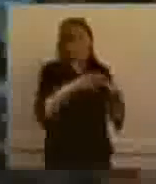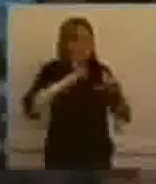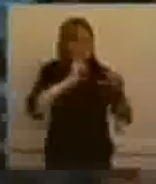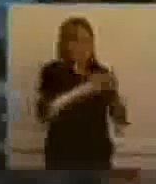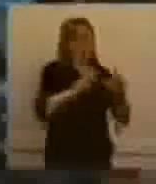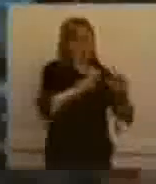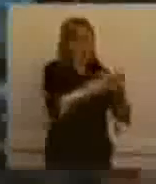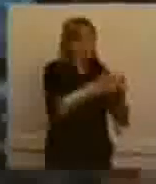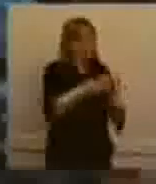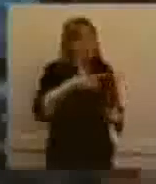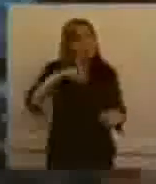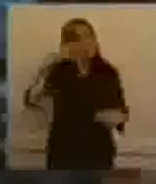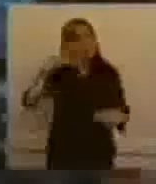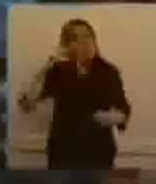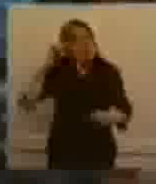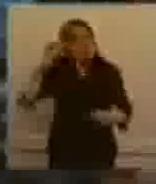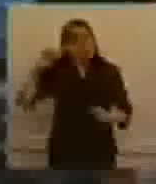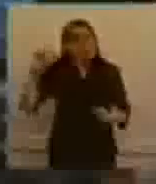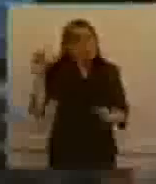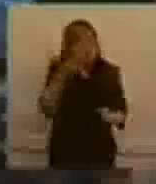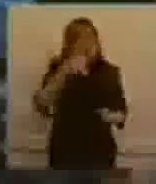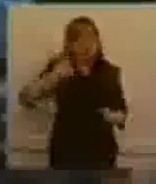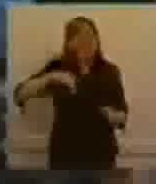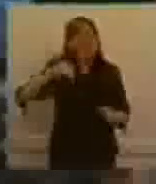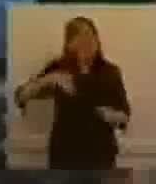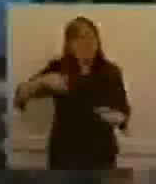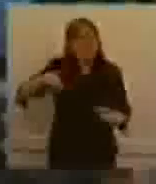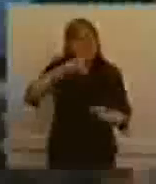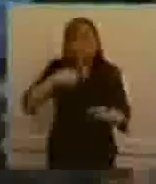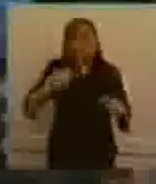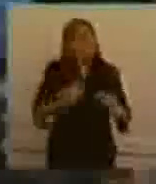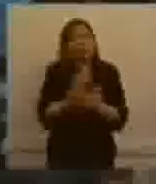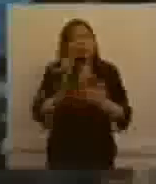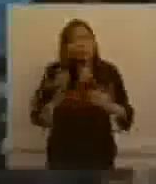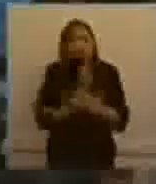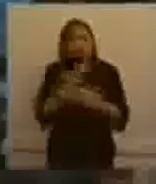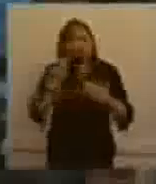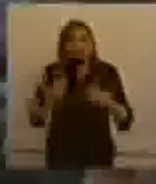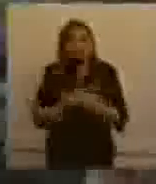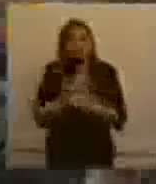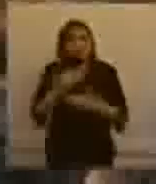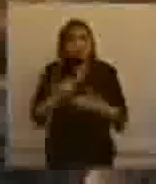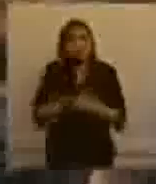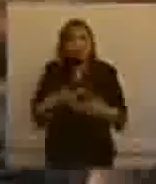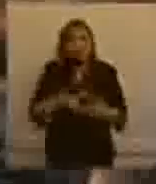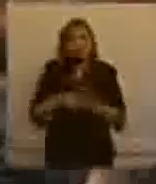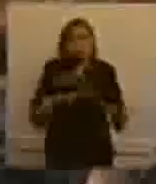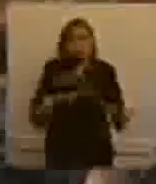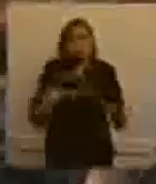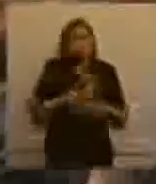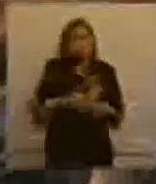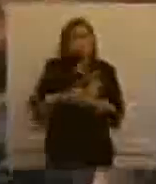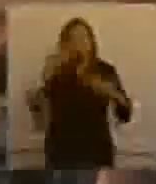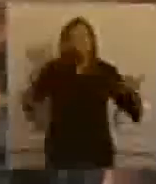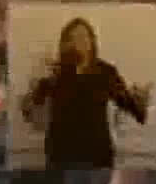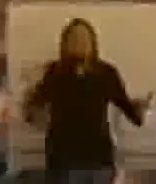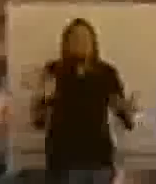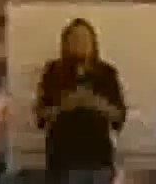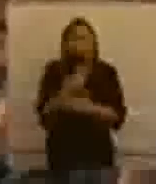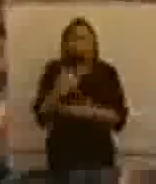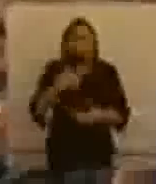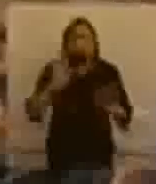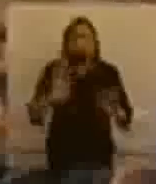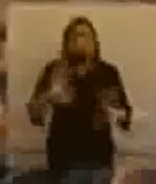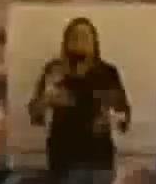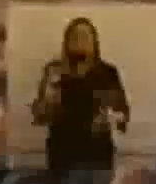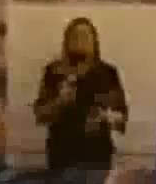todos y cada uno de los hombres y mujeres que han tenido que sufrir estas verdaderas tragedias, porque uno en esos momentos es cuando se siente